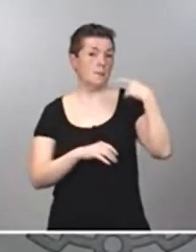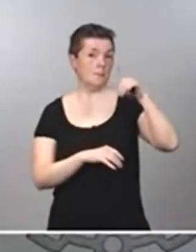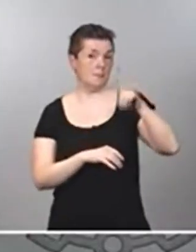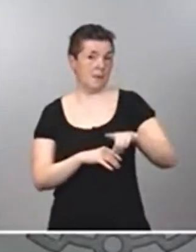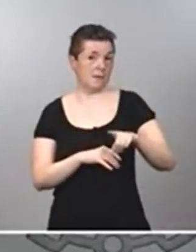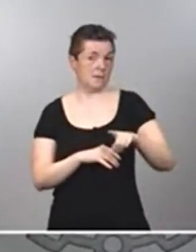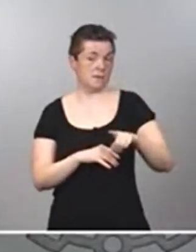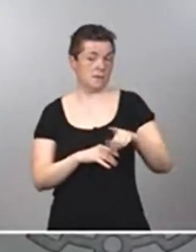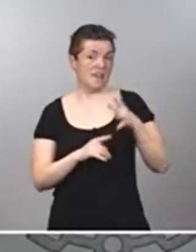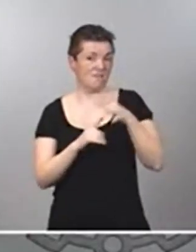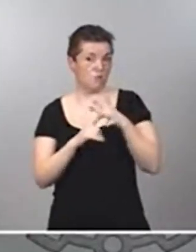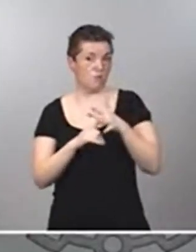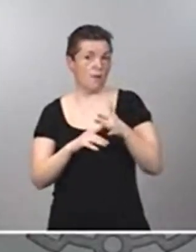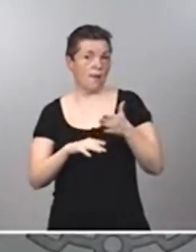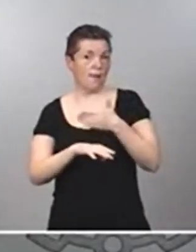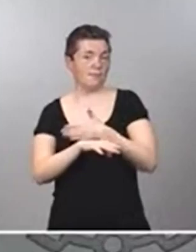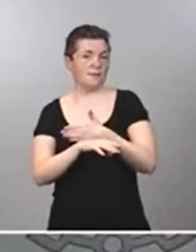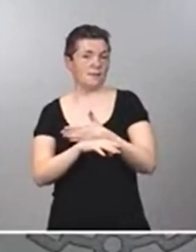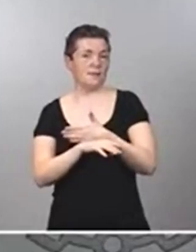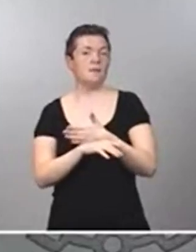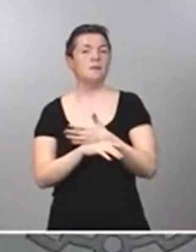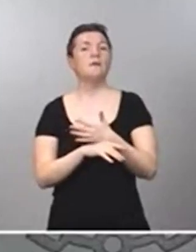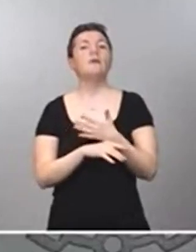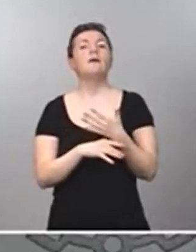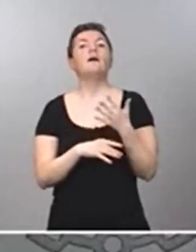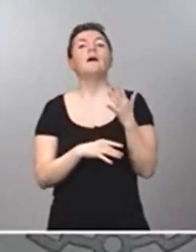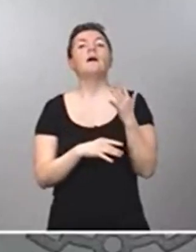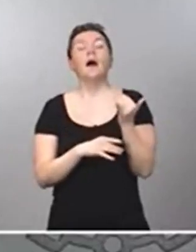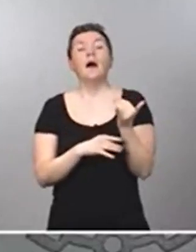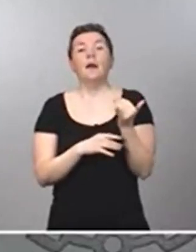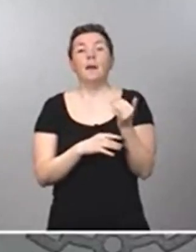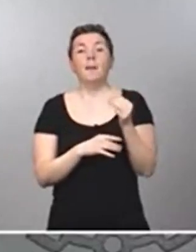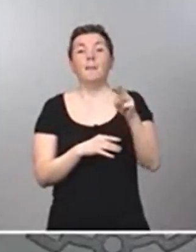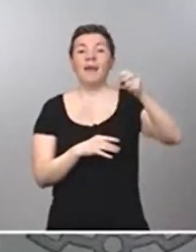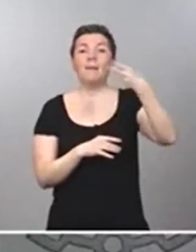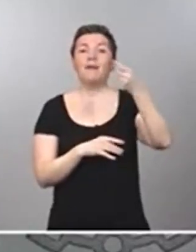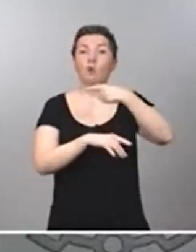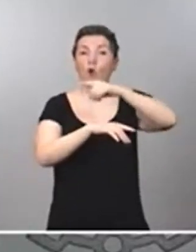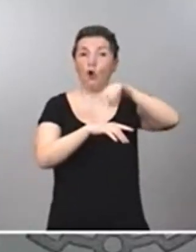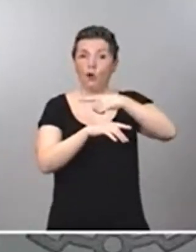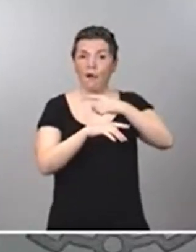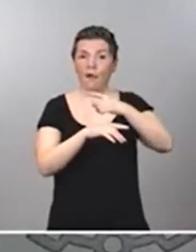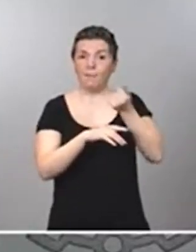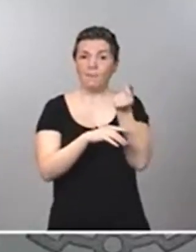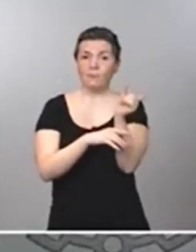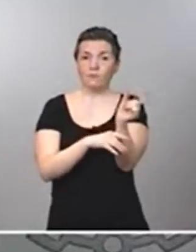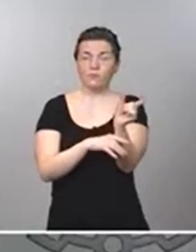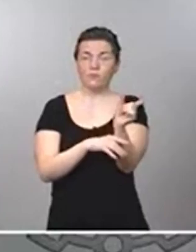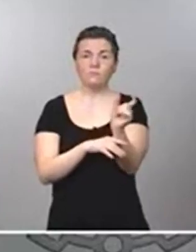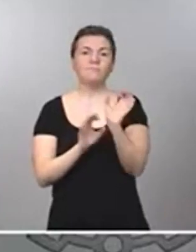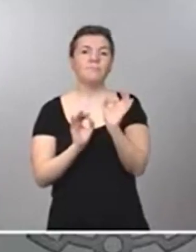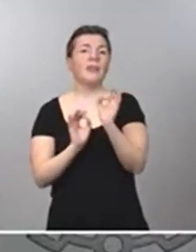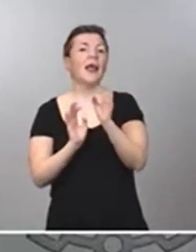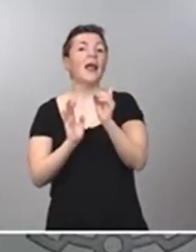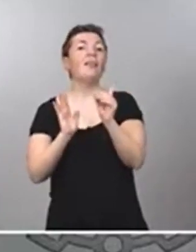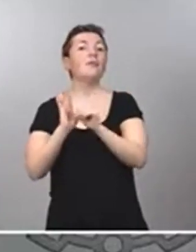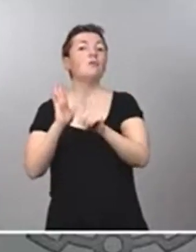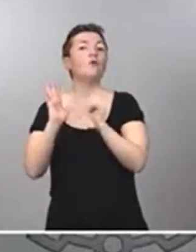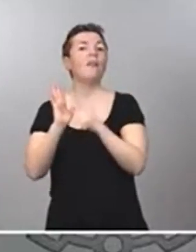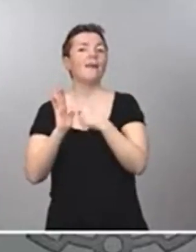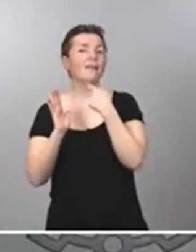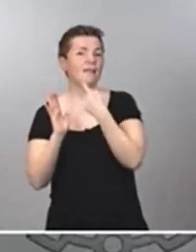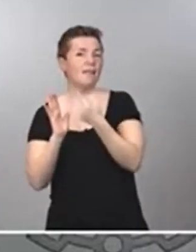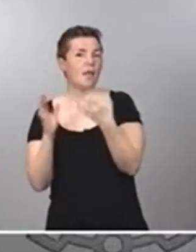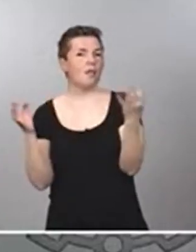facturación tenga el megavatio hora y, concretamente, lo que establece el decreto ley es que se tiene que haber